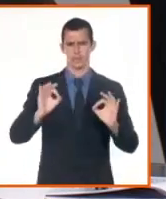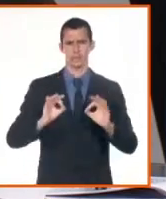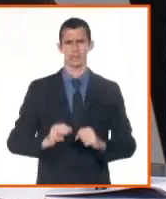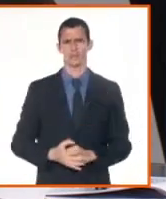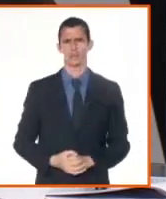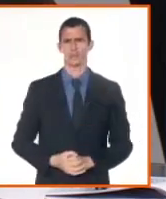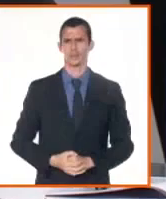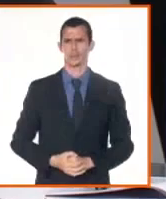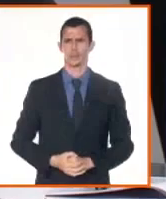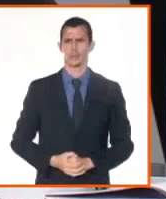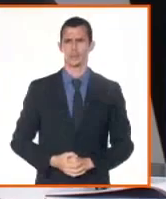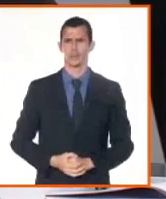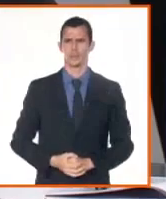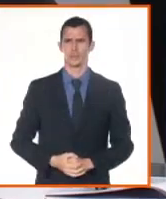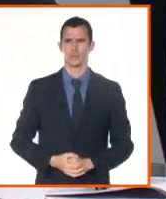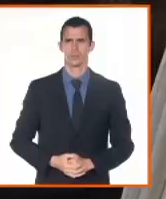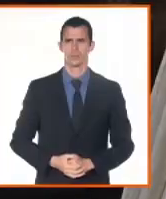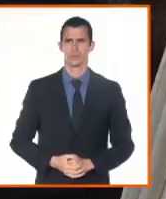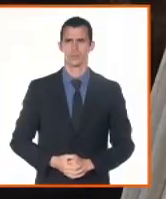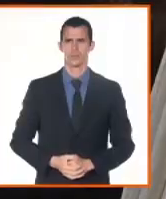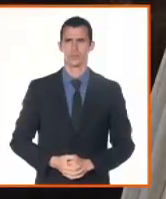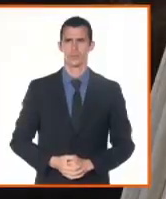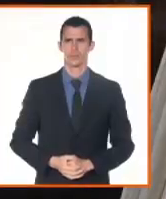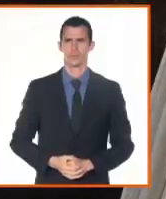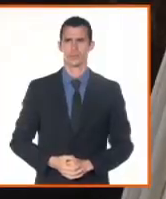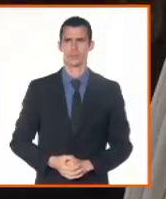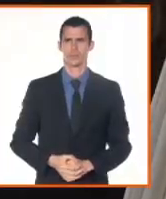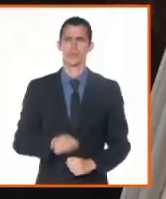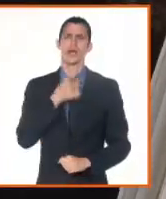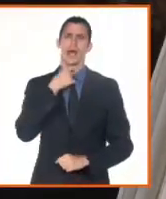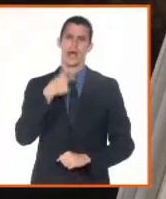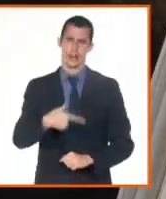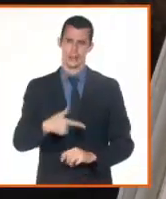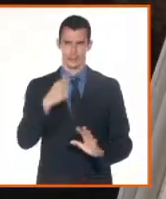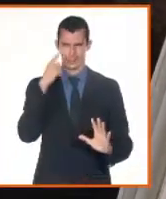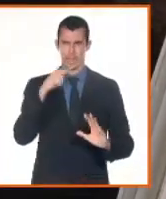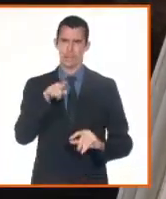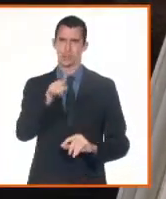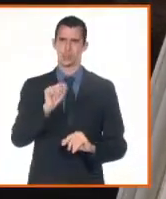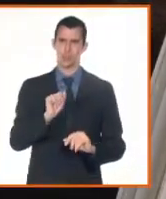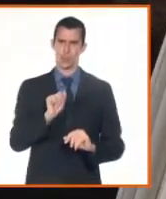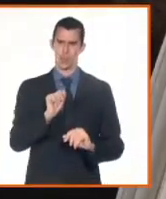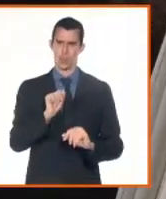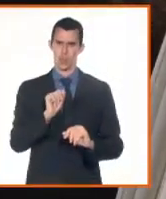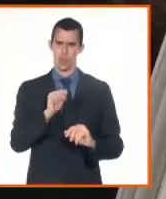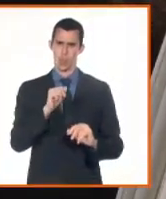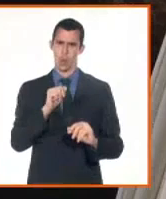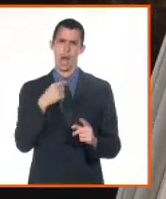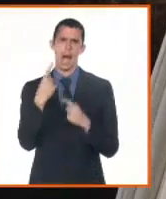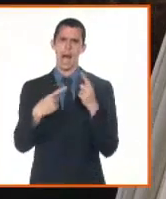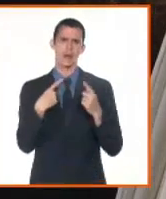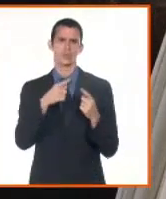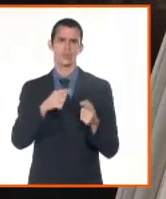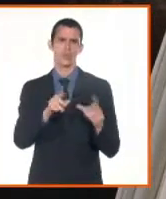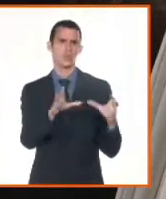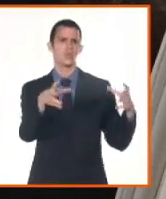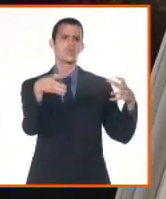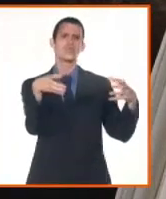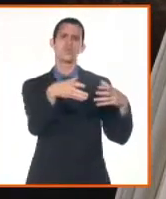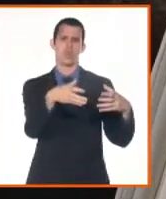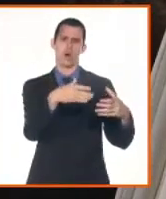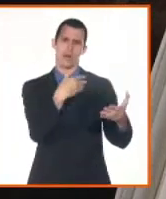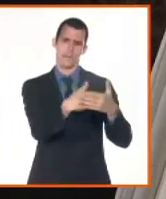el nivel de solvencia con la persona jurídica. va a contratar a un servicio de una MIPIME, por ejemplo, y usted quiere saber el estado